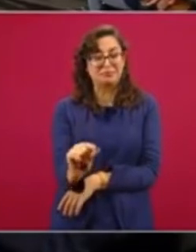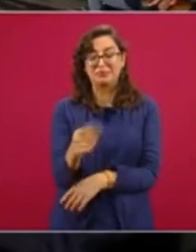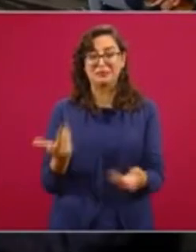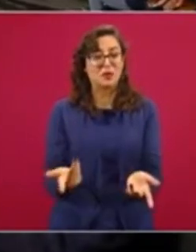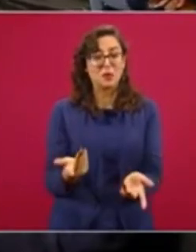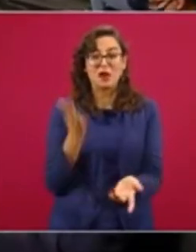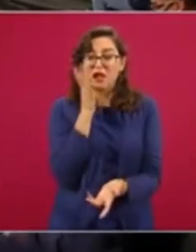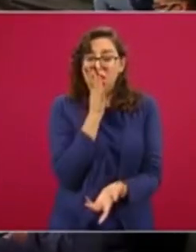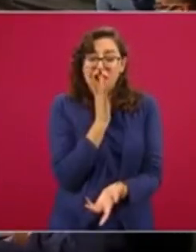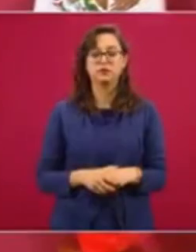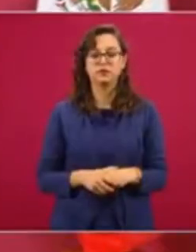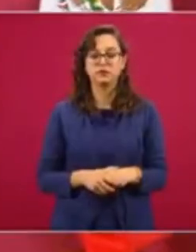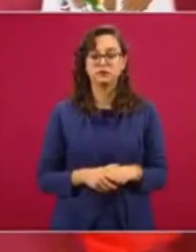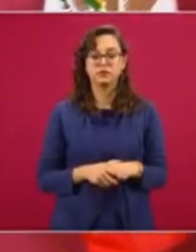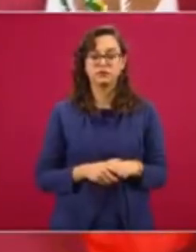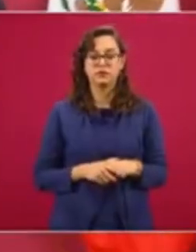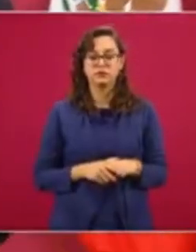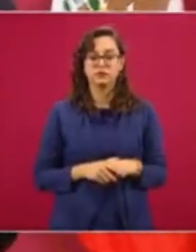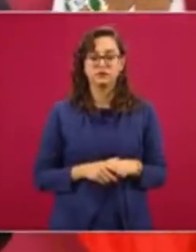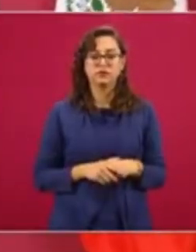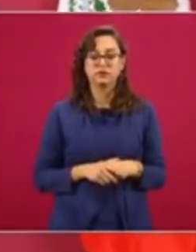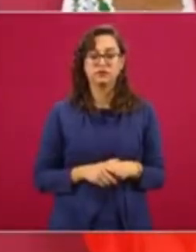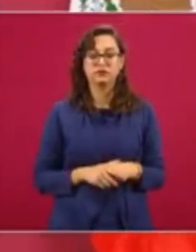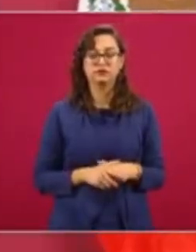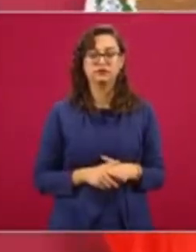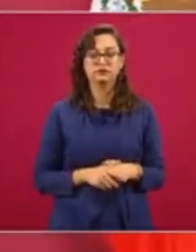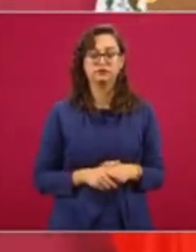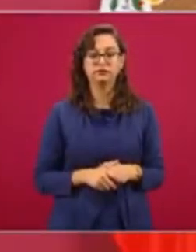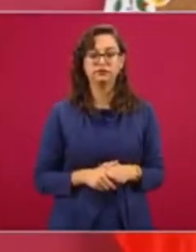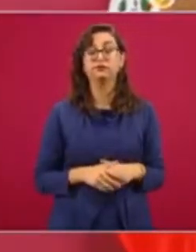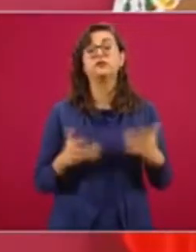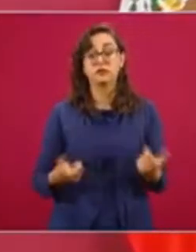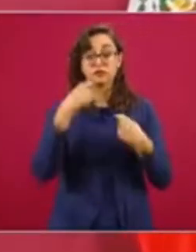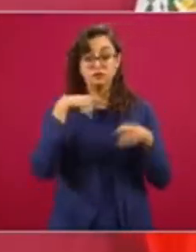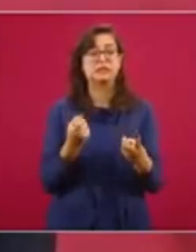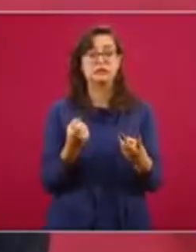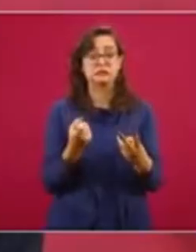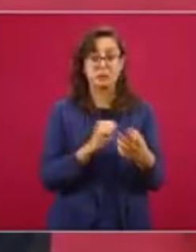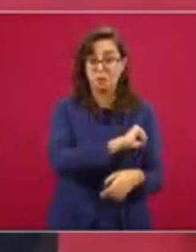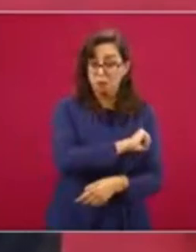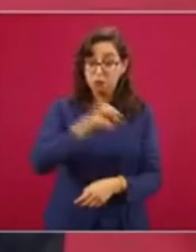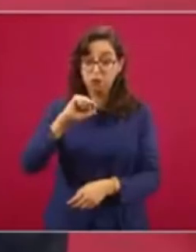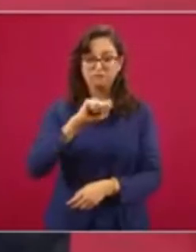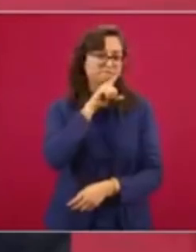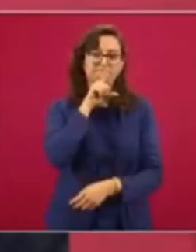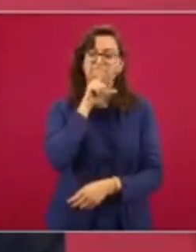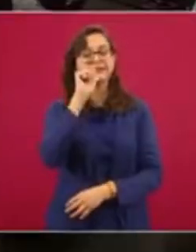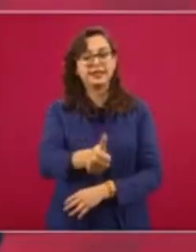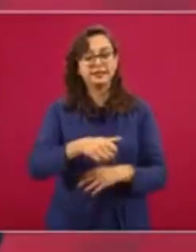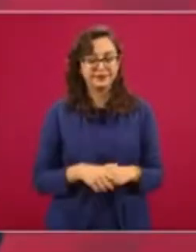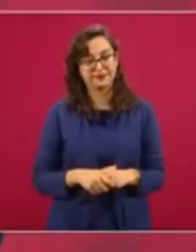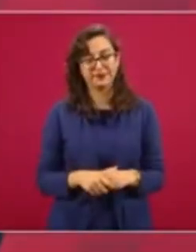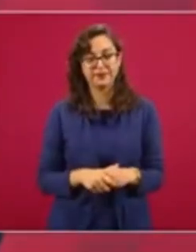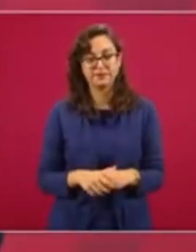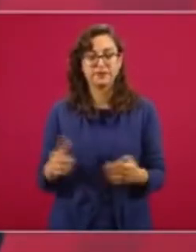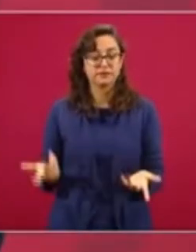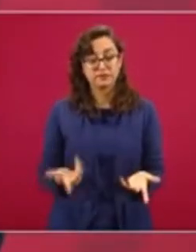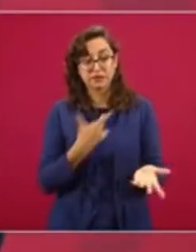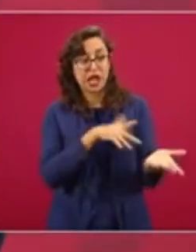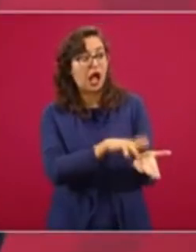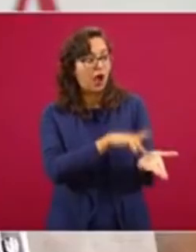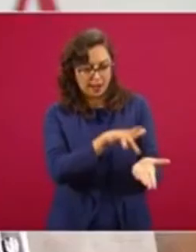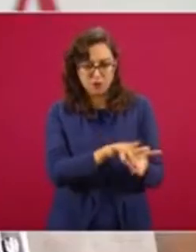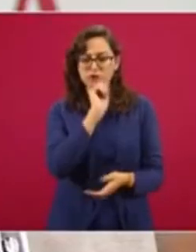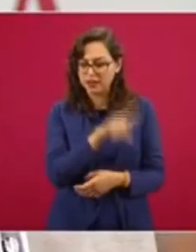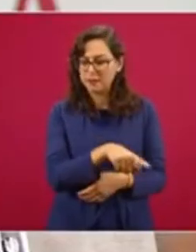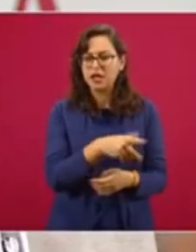se otorgan en los bancos. ¿Cómo se le ayuda al empresario? No aumentan los combustibles, no aumenta el precio de la luz. ¿Cómo se le ayuda a